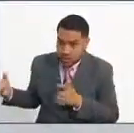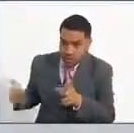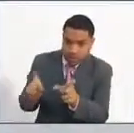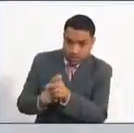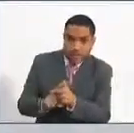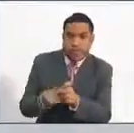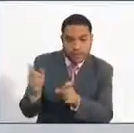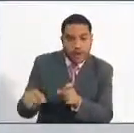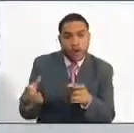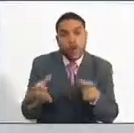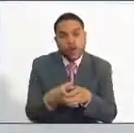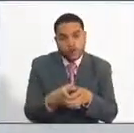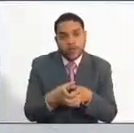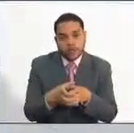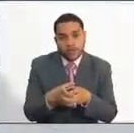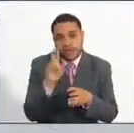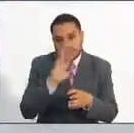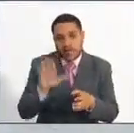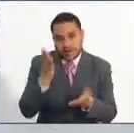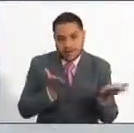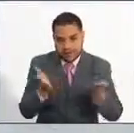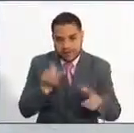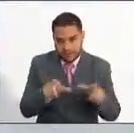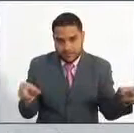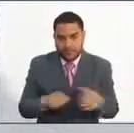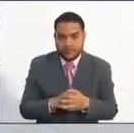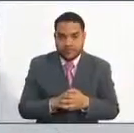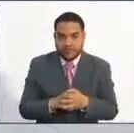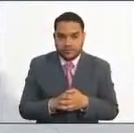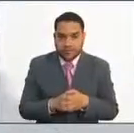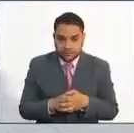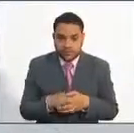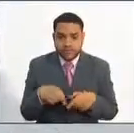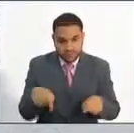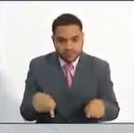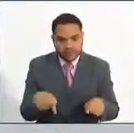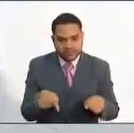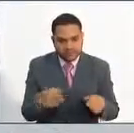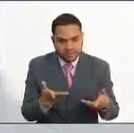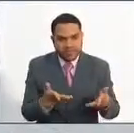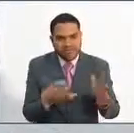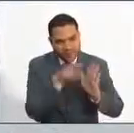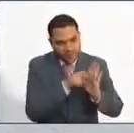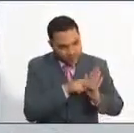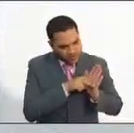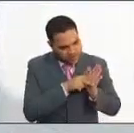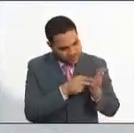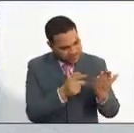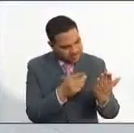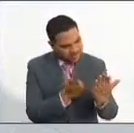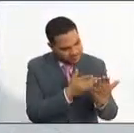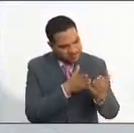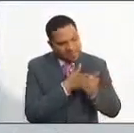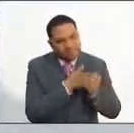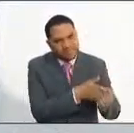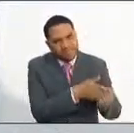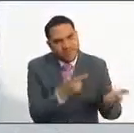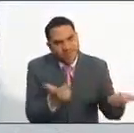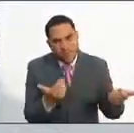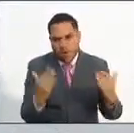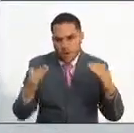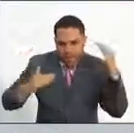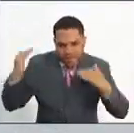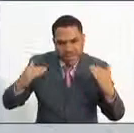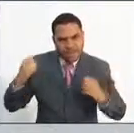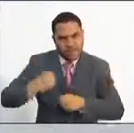Servicio Civil. En esta primera etapa se toma en cuenta el manual de funciones y de competencias laborales de la